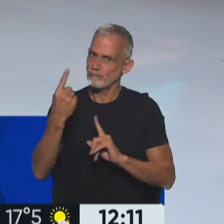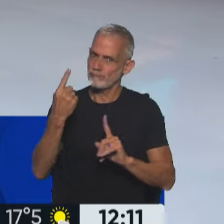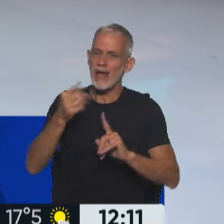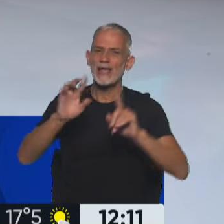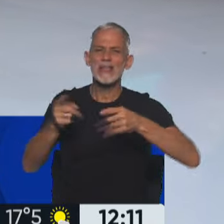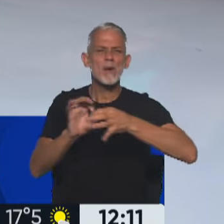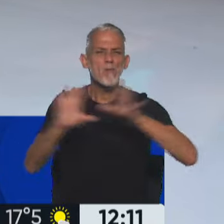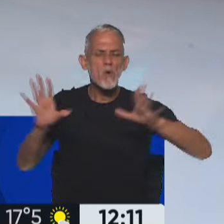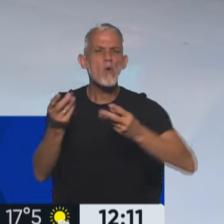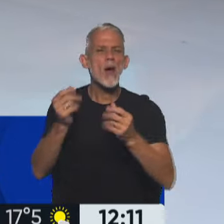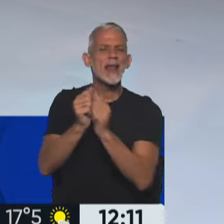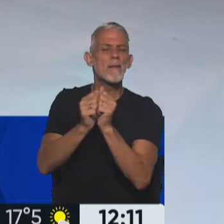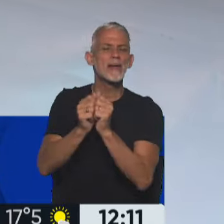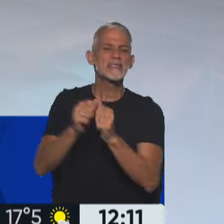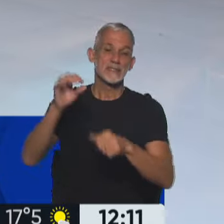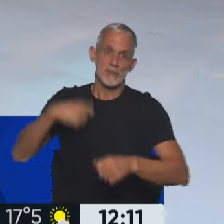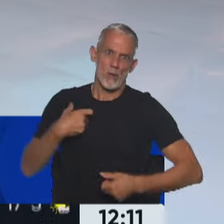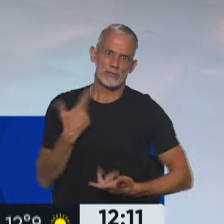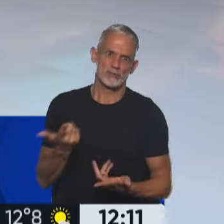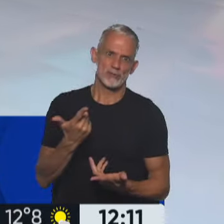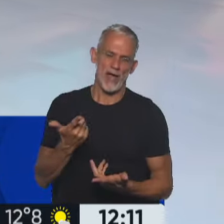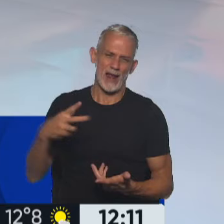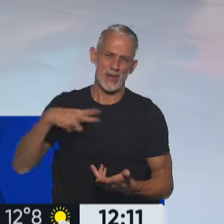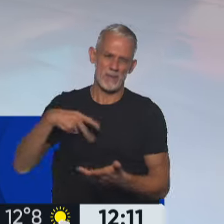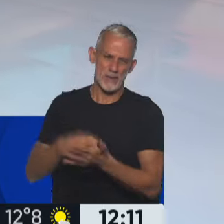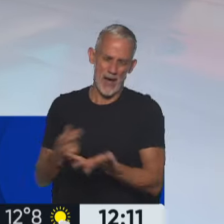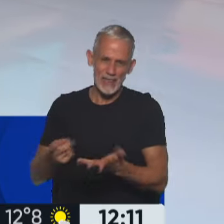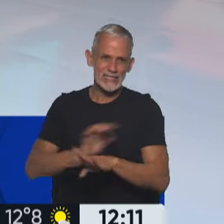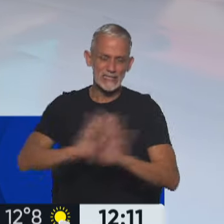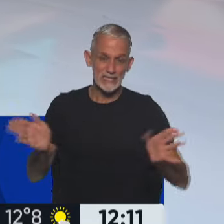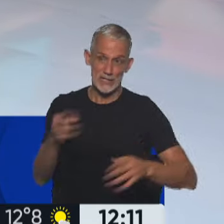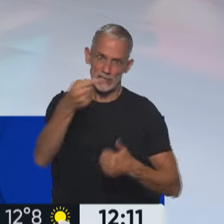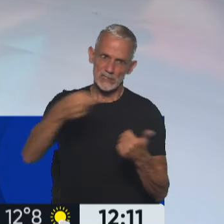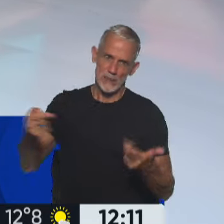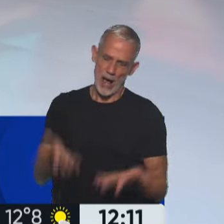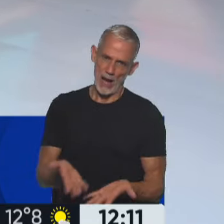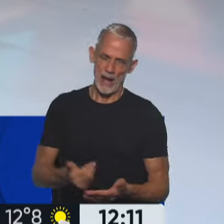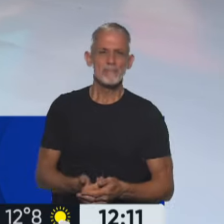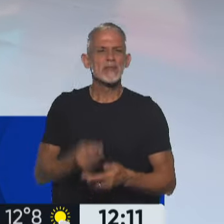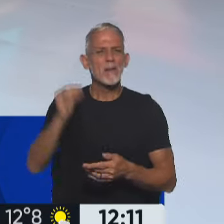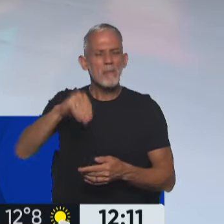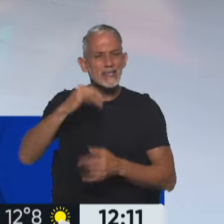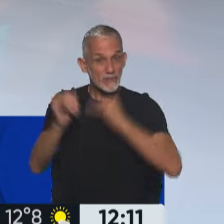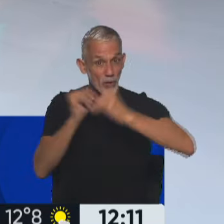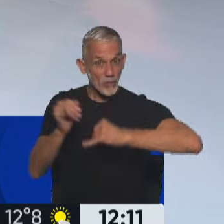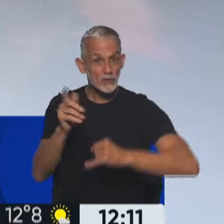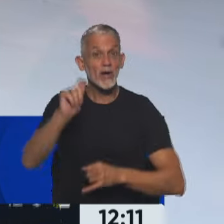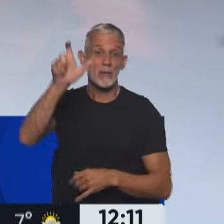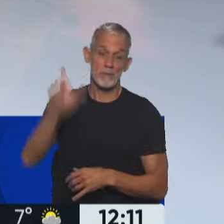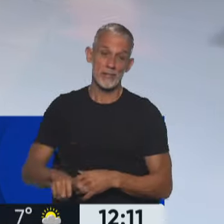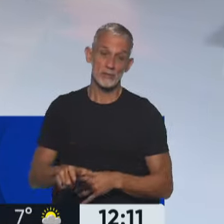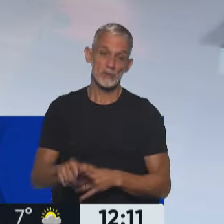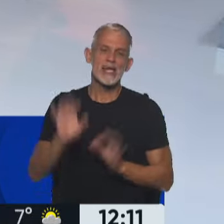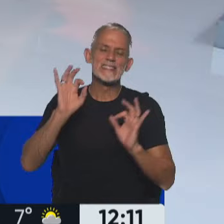está la desregulación de las empresas de medicina prepaga, de la que venimos hablando durante toda esta semana. Pero para tener más detalles sobre el tema, hay una persona